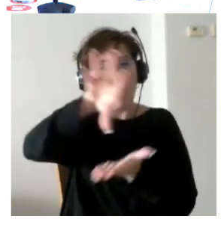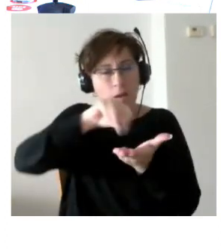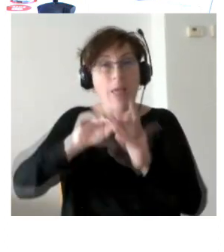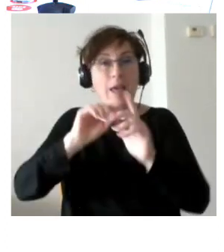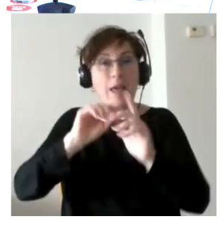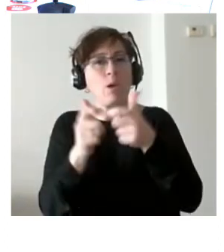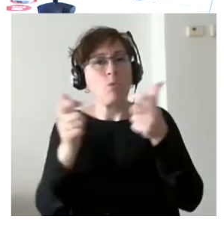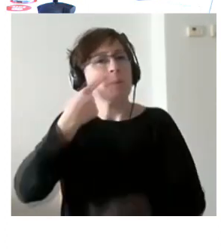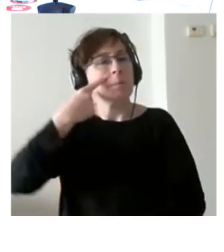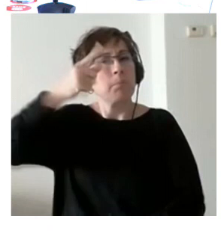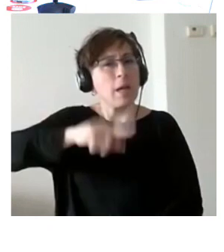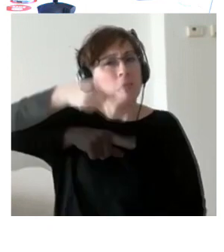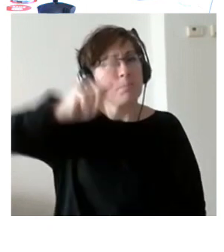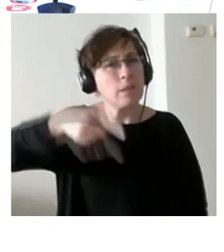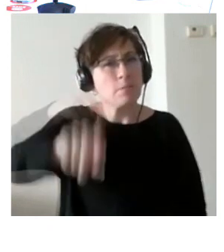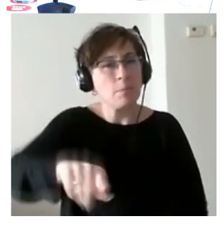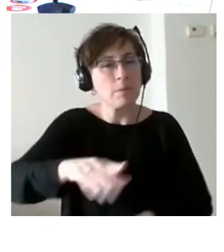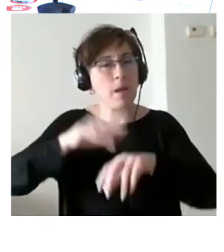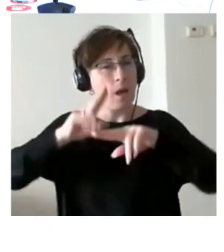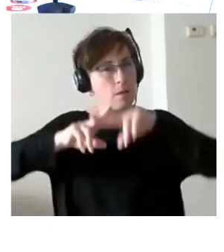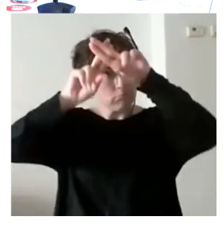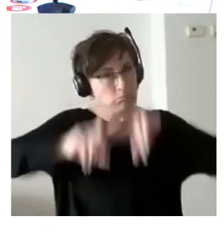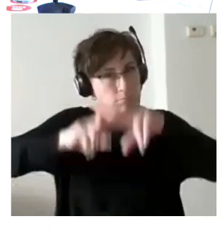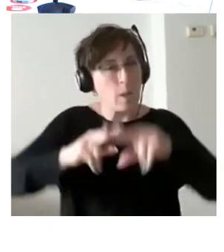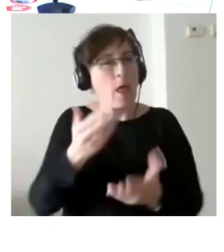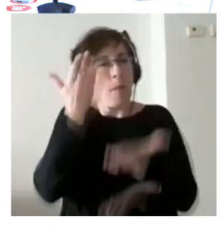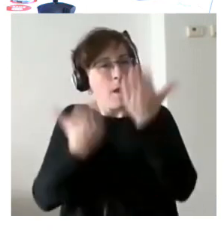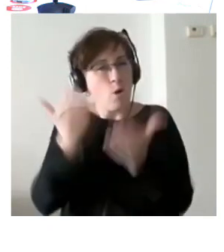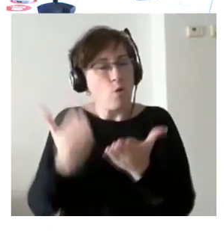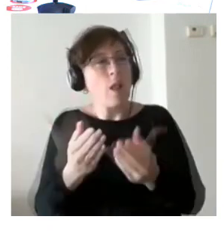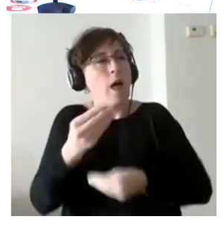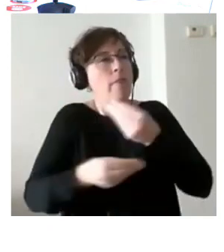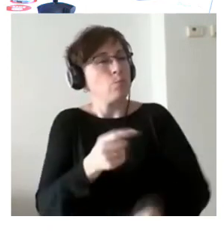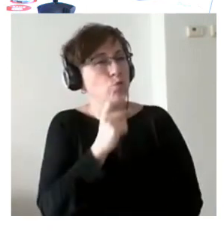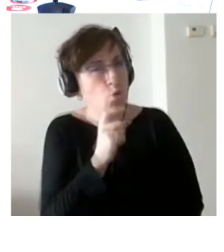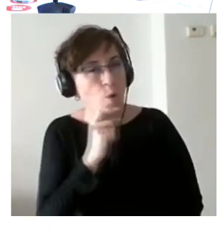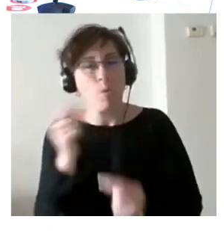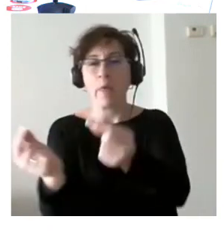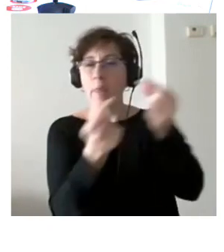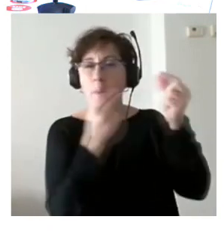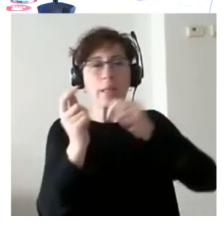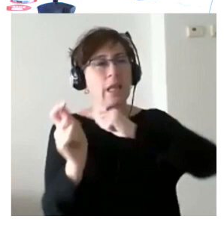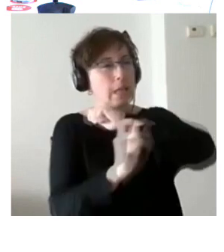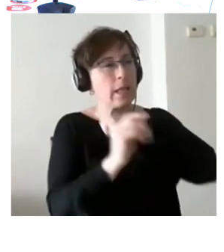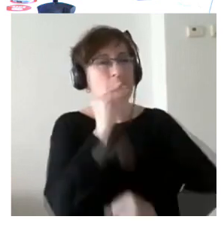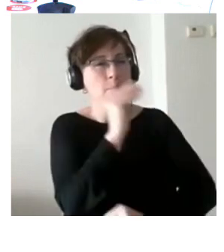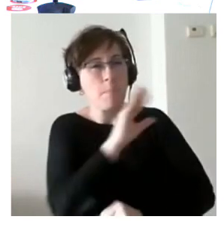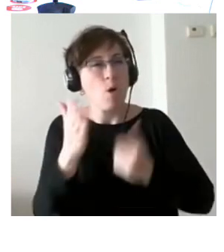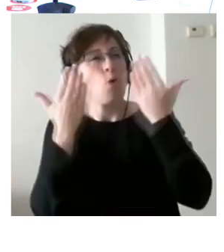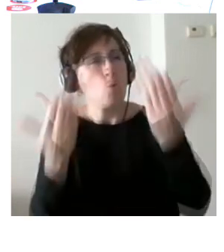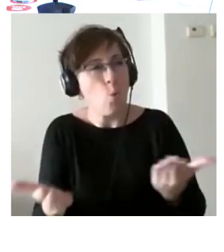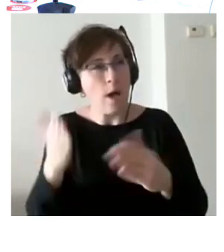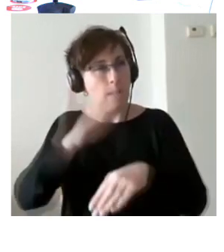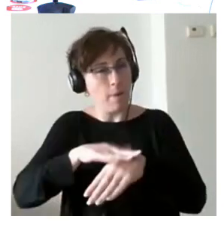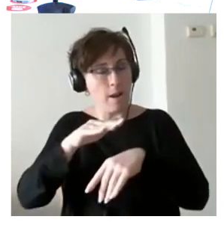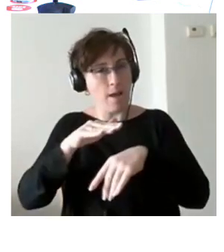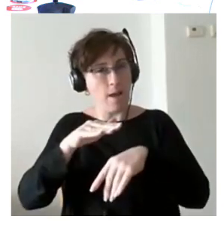íbamos un poco evaluando y valorando cómo lo podíamos hacer y debatiendo sobre qué estrategias podían ser más propicias para